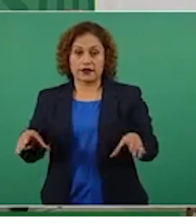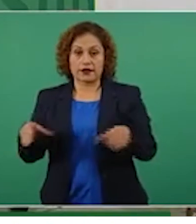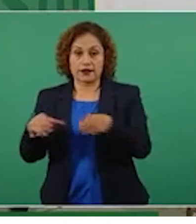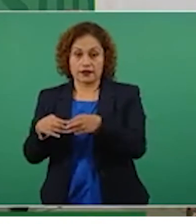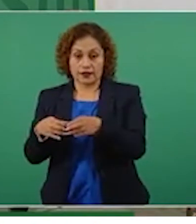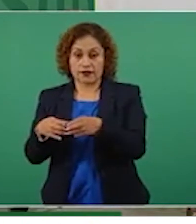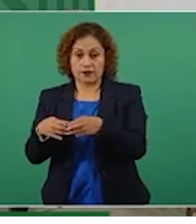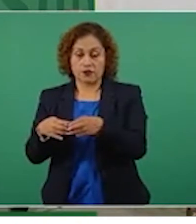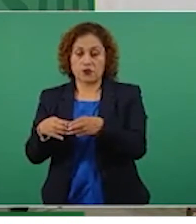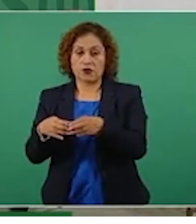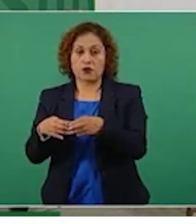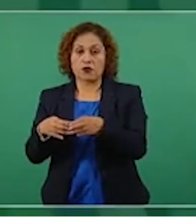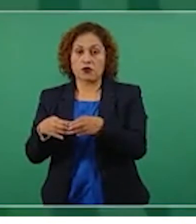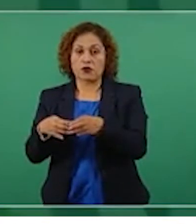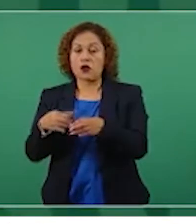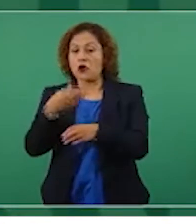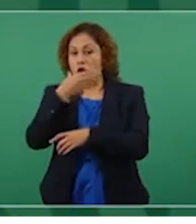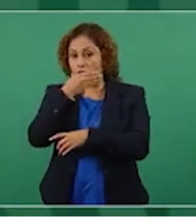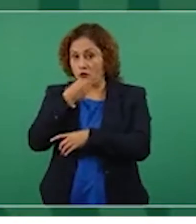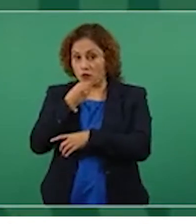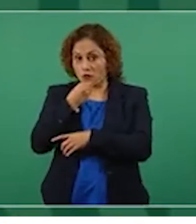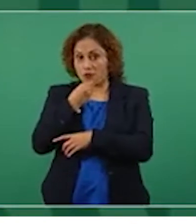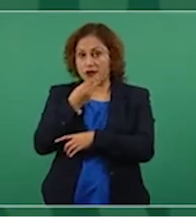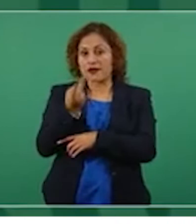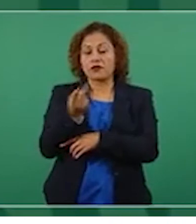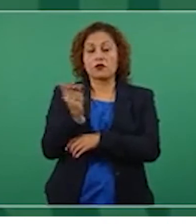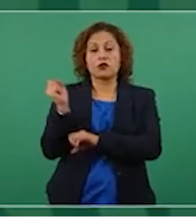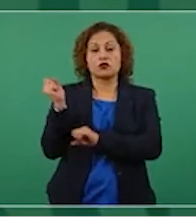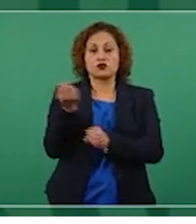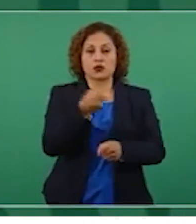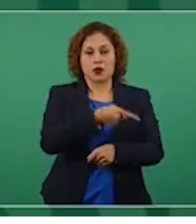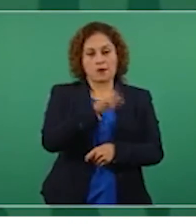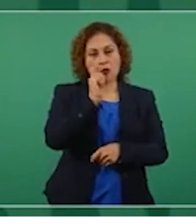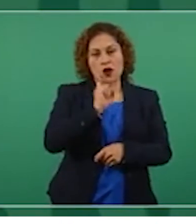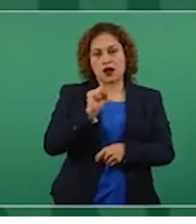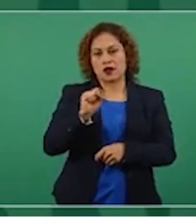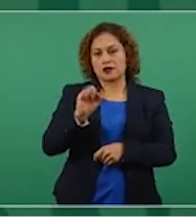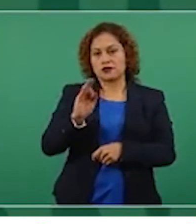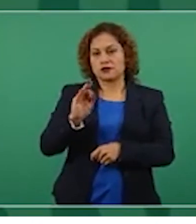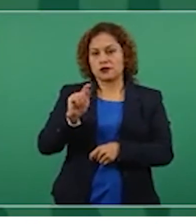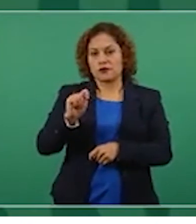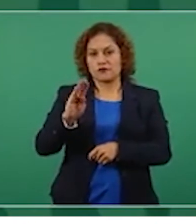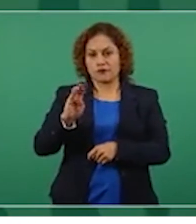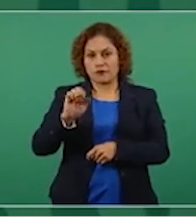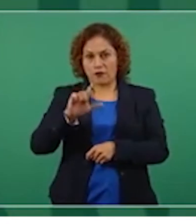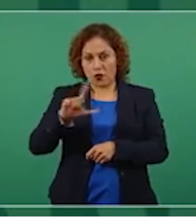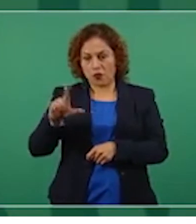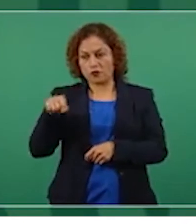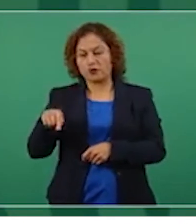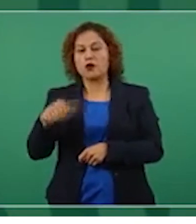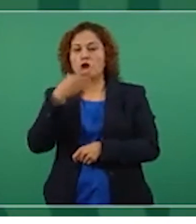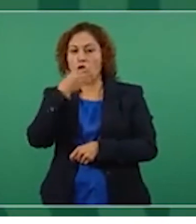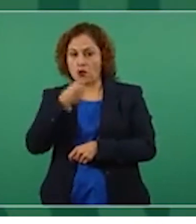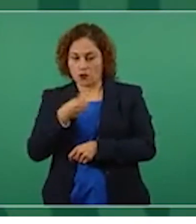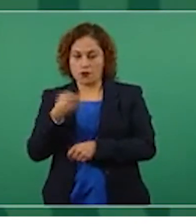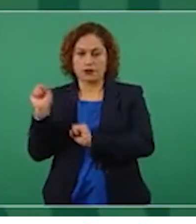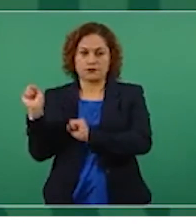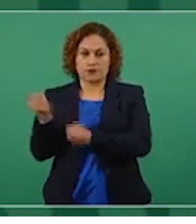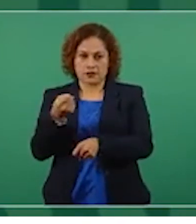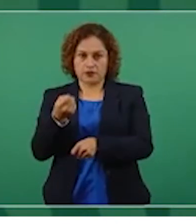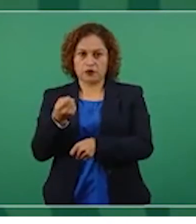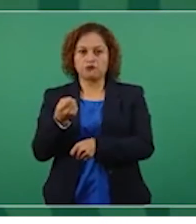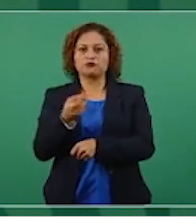de béisbol de hombres masculinos.